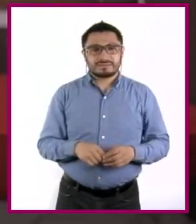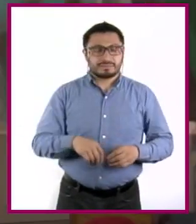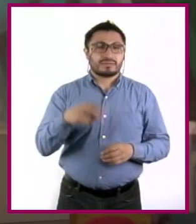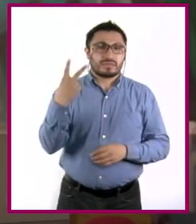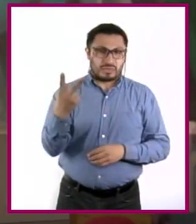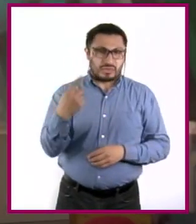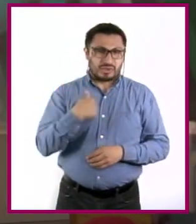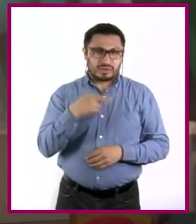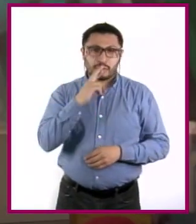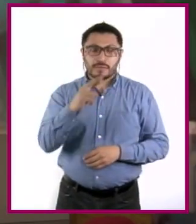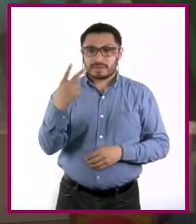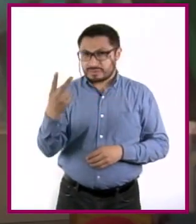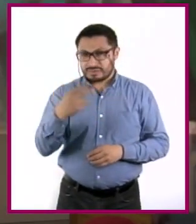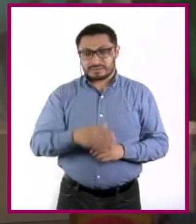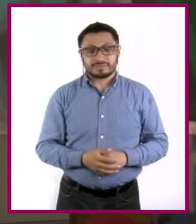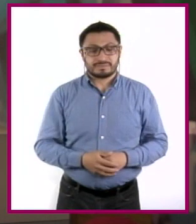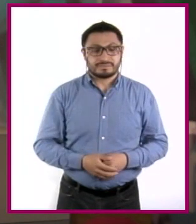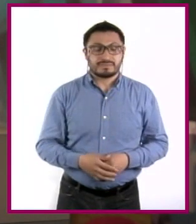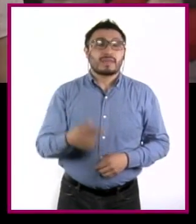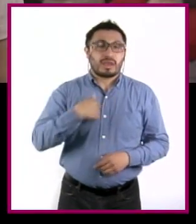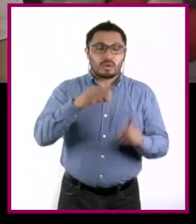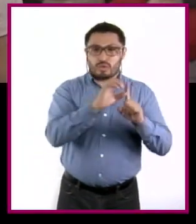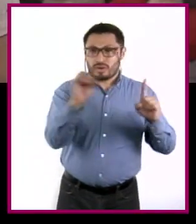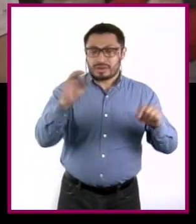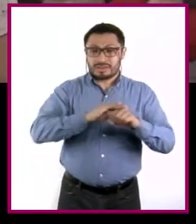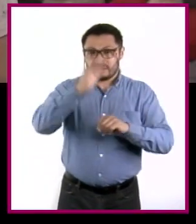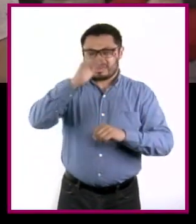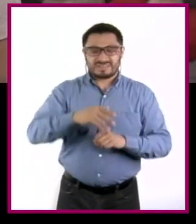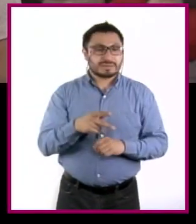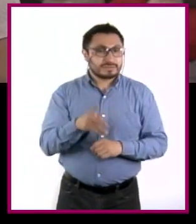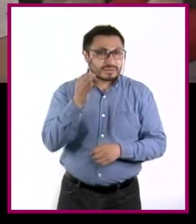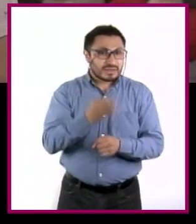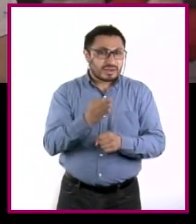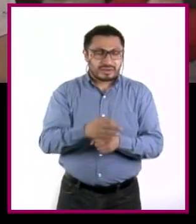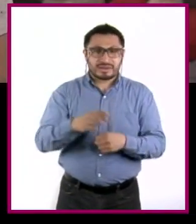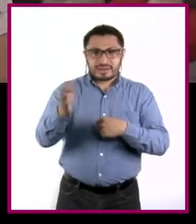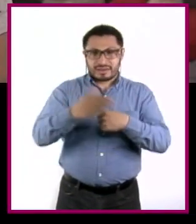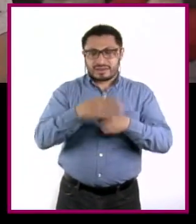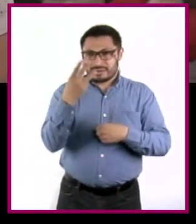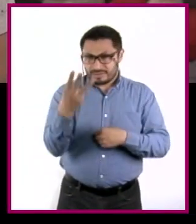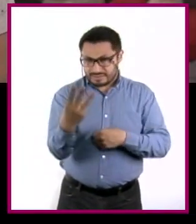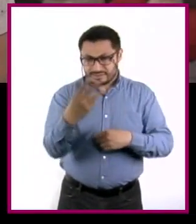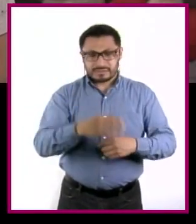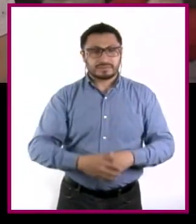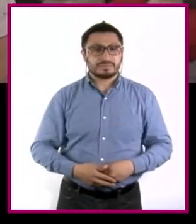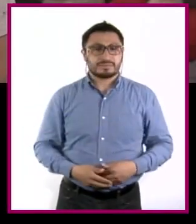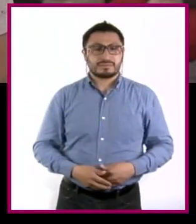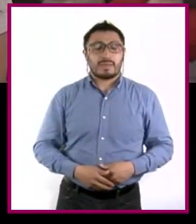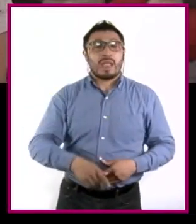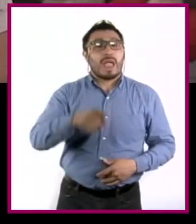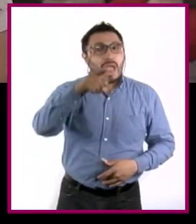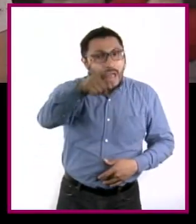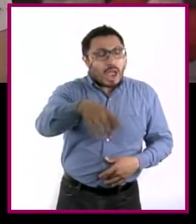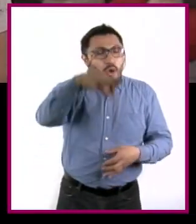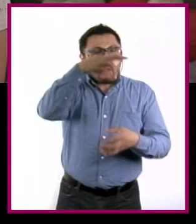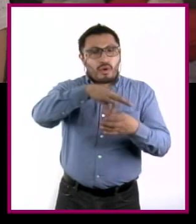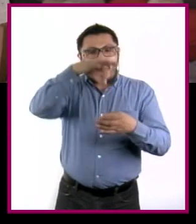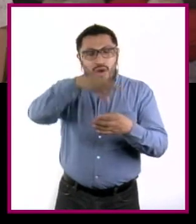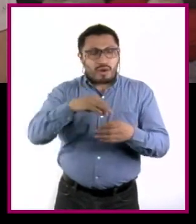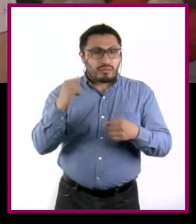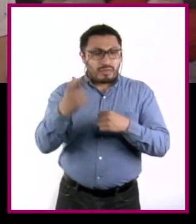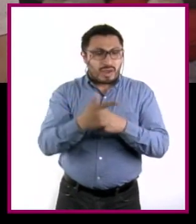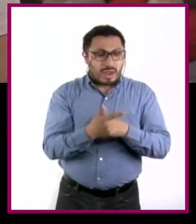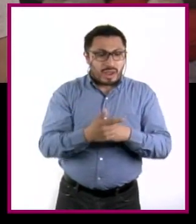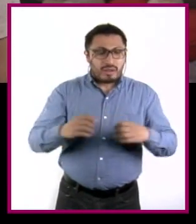respuesta. Bueno, ya me voy a organizar más. Pero mientras, ahí les va la tercera. ¿Estás ahorrando para alguna